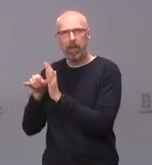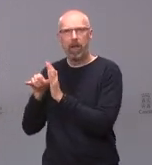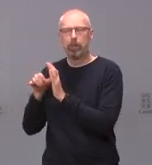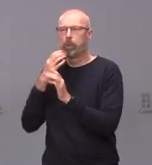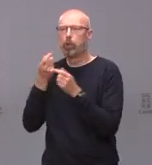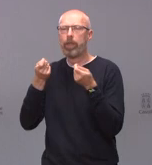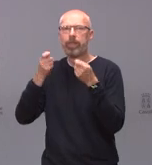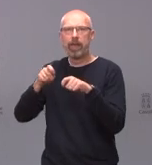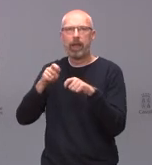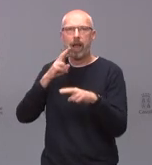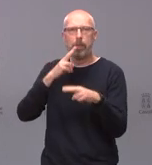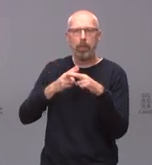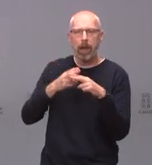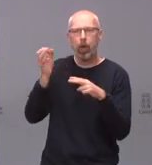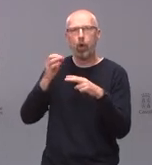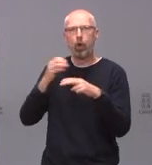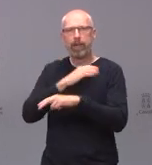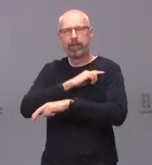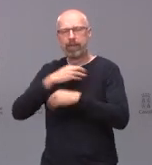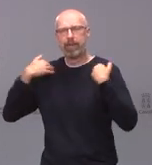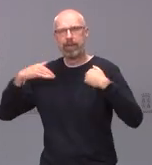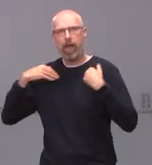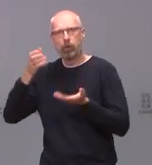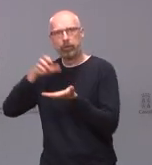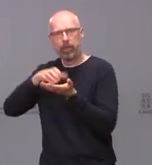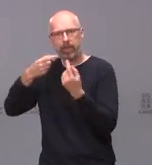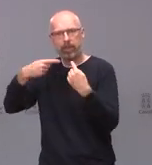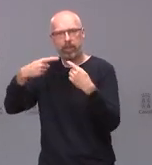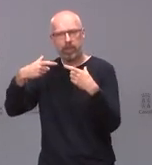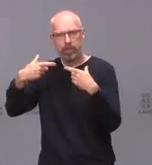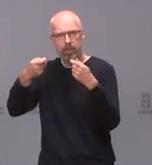gimnasios en una ciudad sin cerrarlos en el pueblo de al lado no es llamar a la movilidad